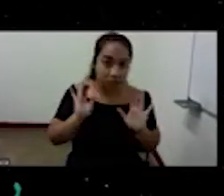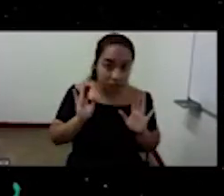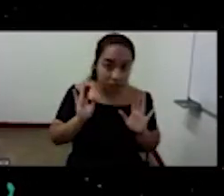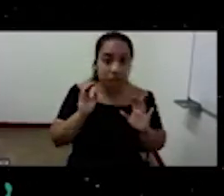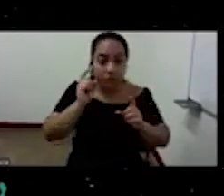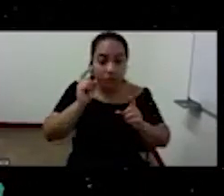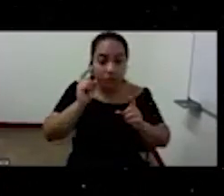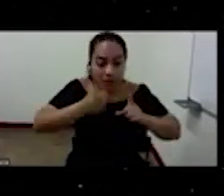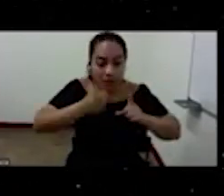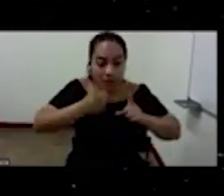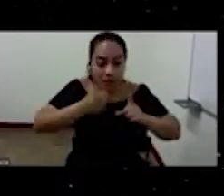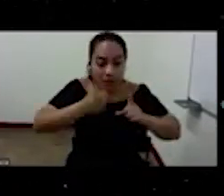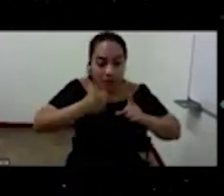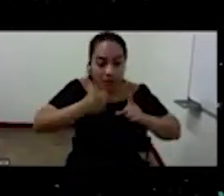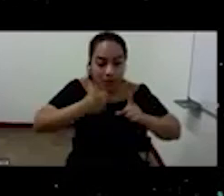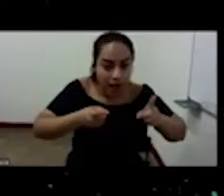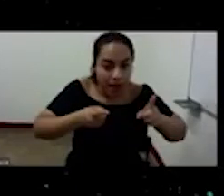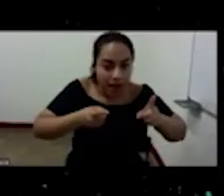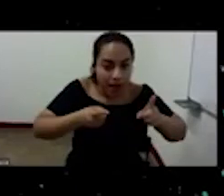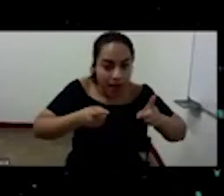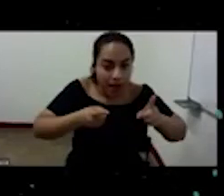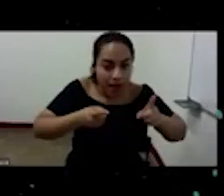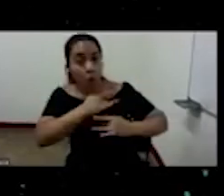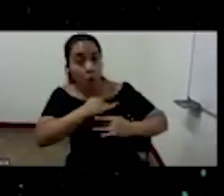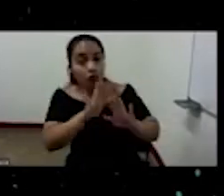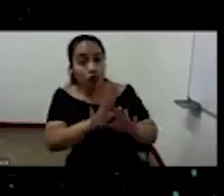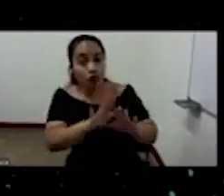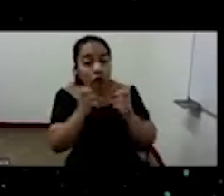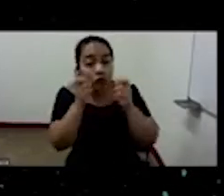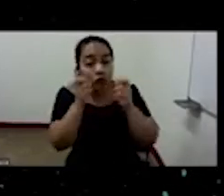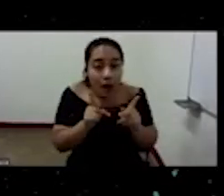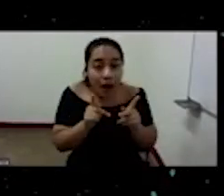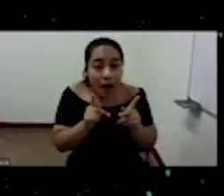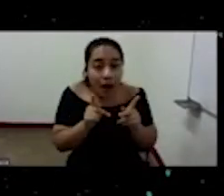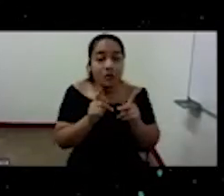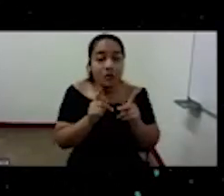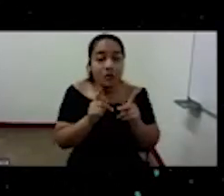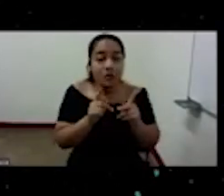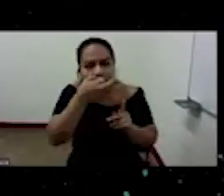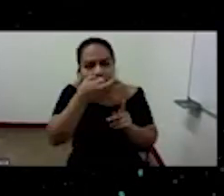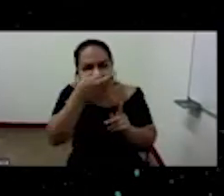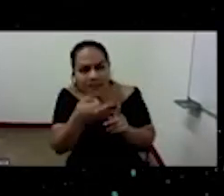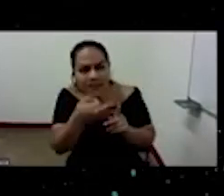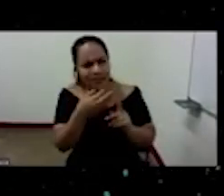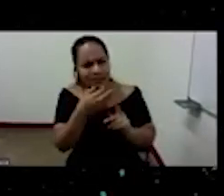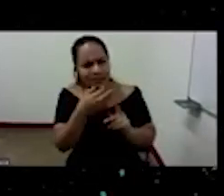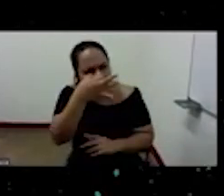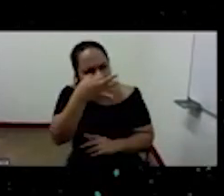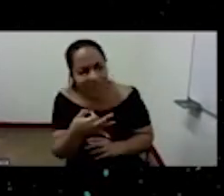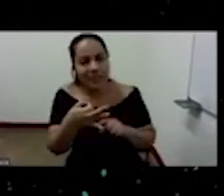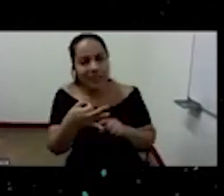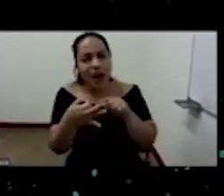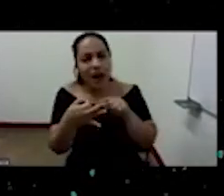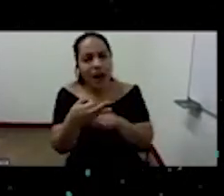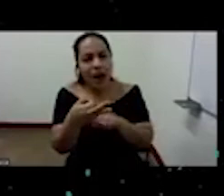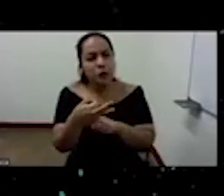y la inteligencia humana verdaderamente logra